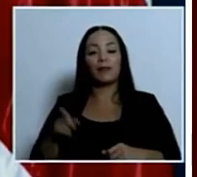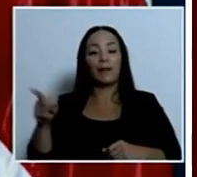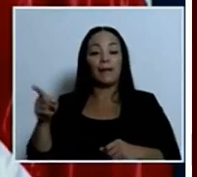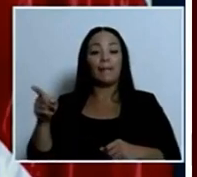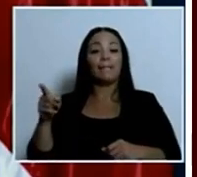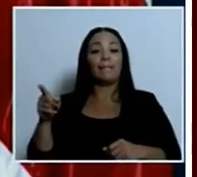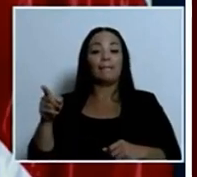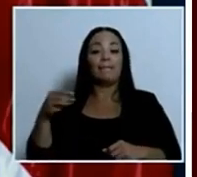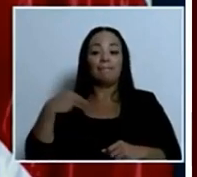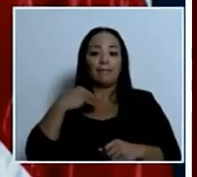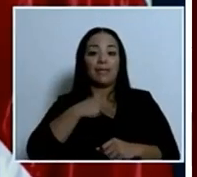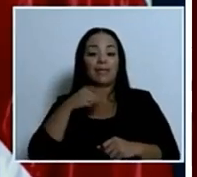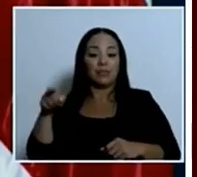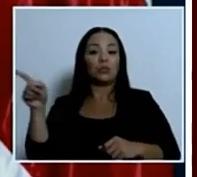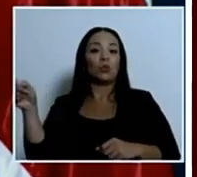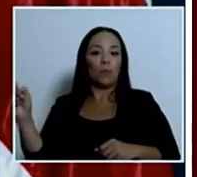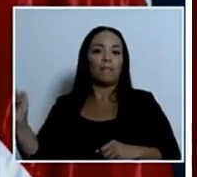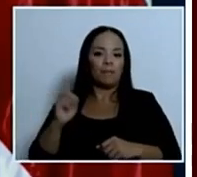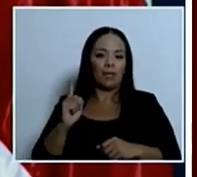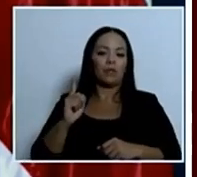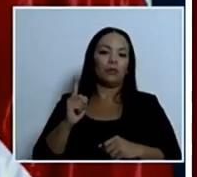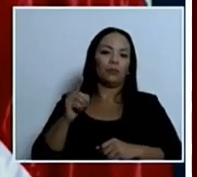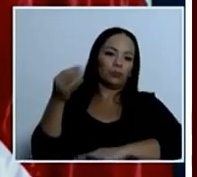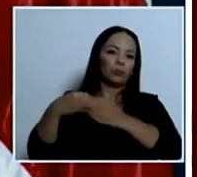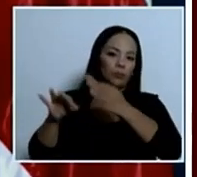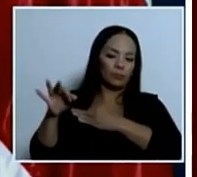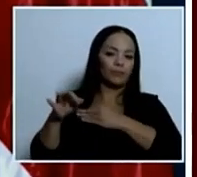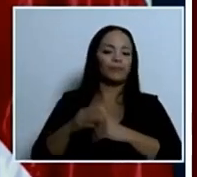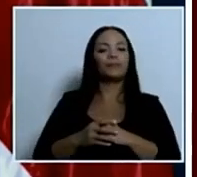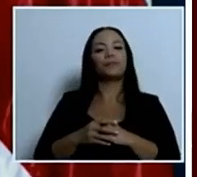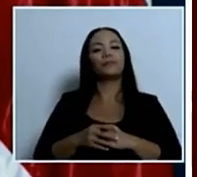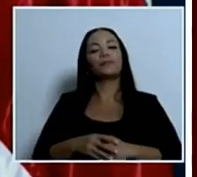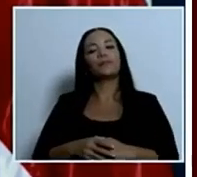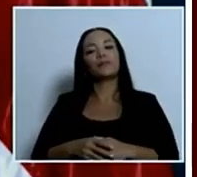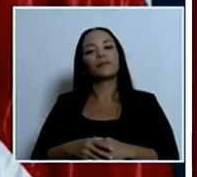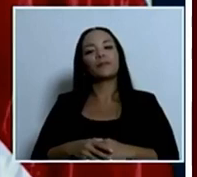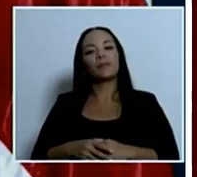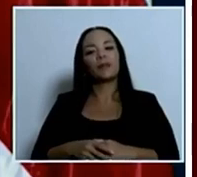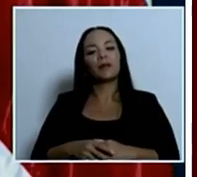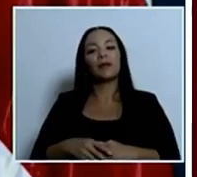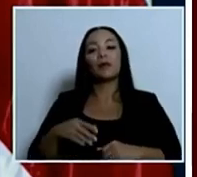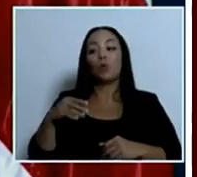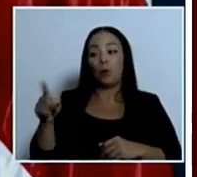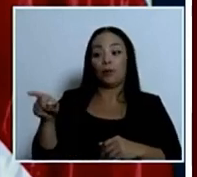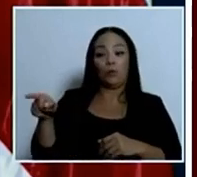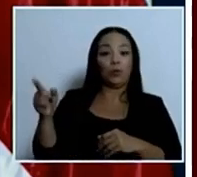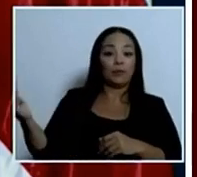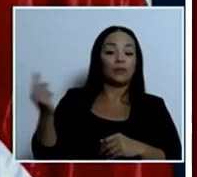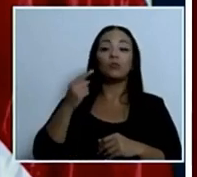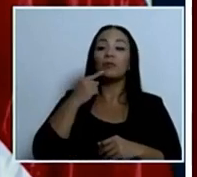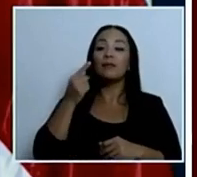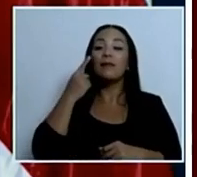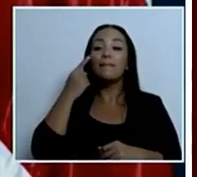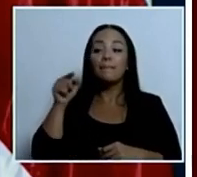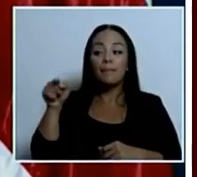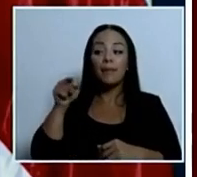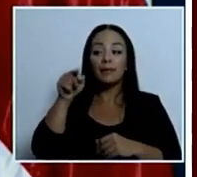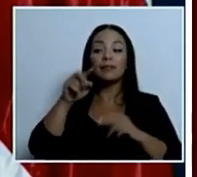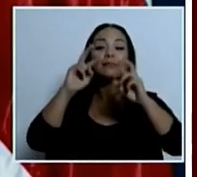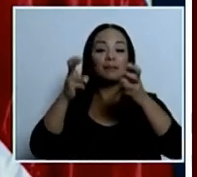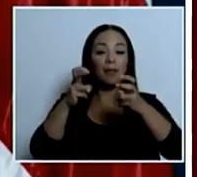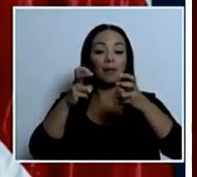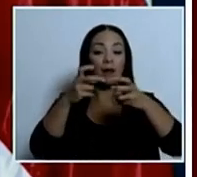fue nombrado originalmente, en parte por la necesidad de empujar esto, yo le dije, vea, este tema del registro